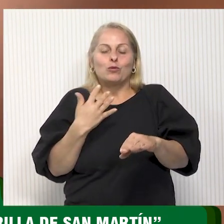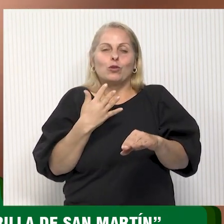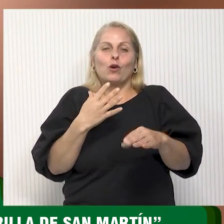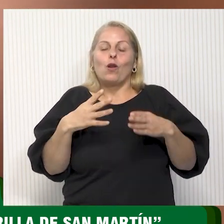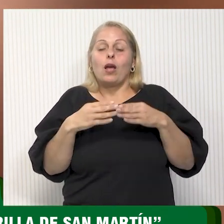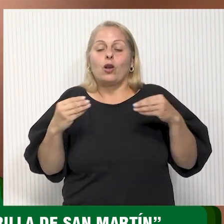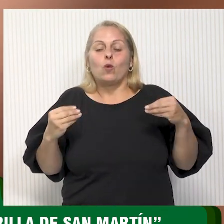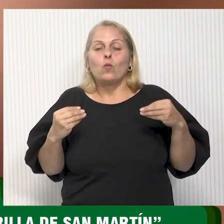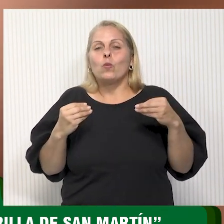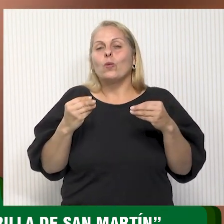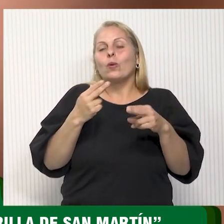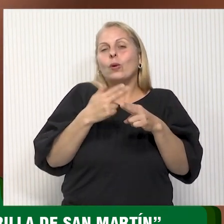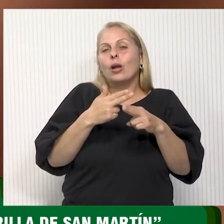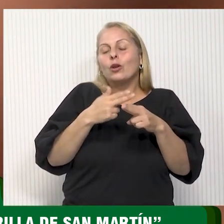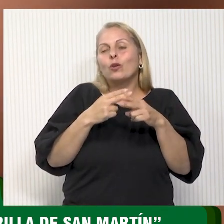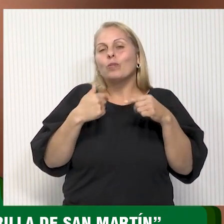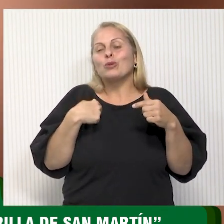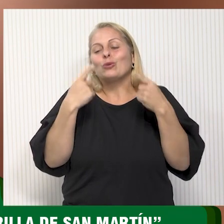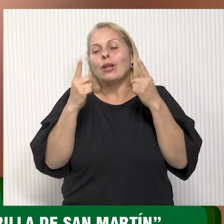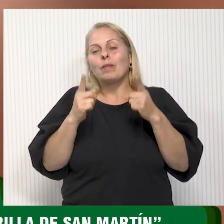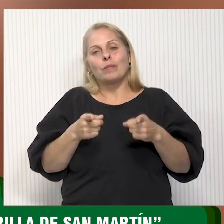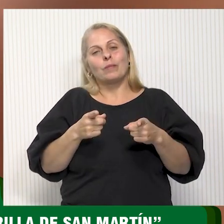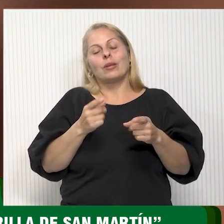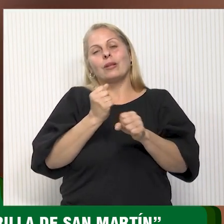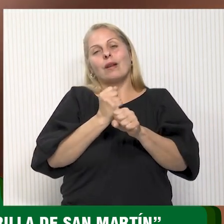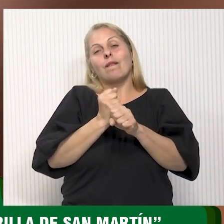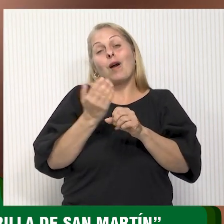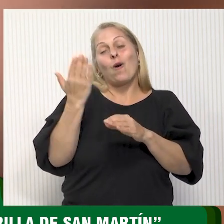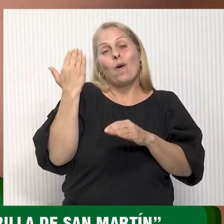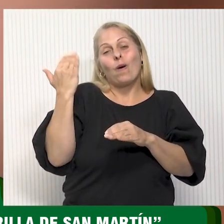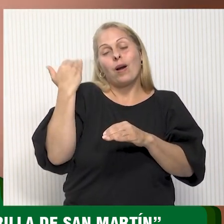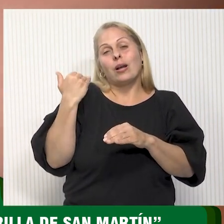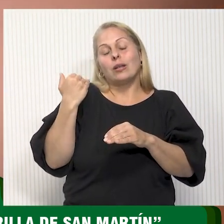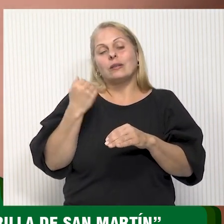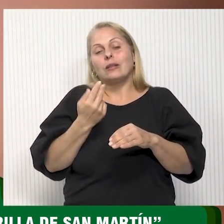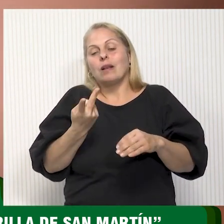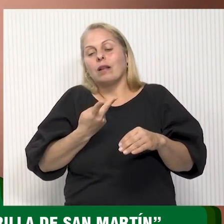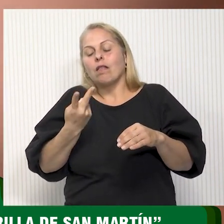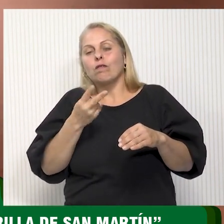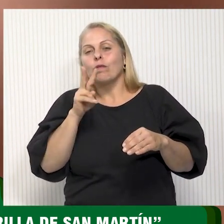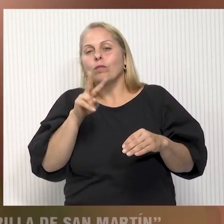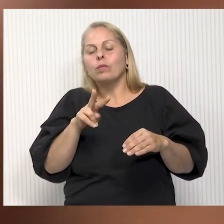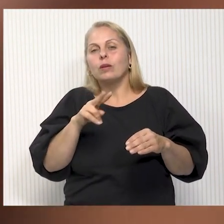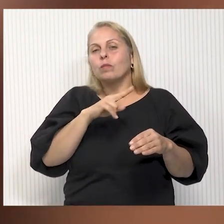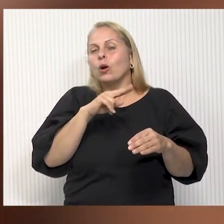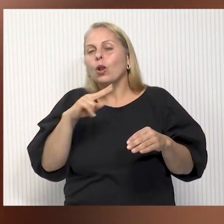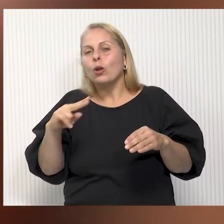escuela lleve su nombre, porque yo también trabajé allí. Creo que China vio en ese lugar lo mismo que yo vi. La